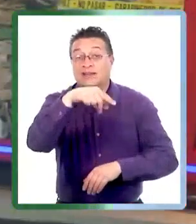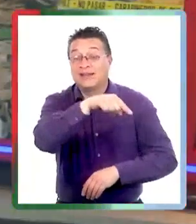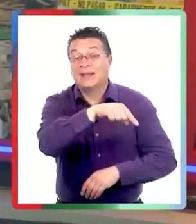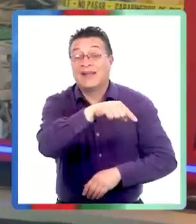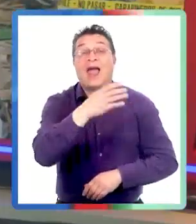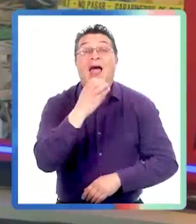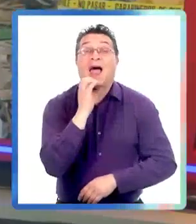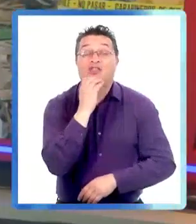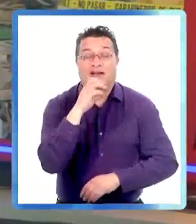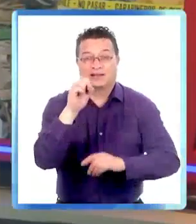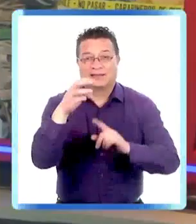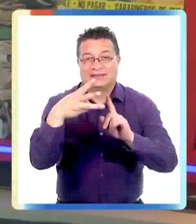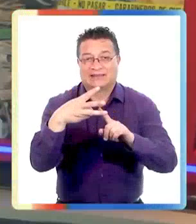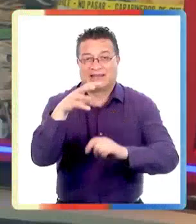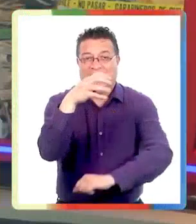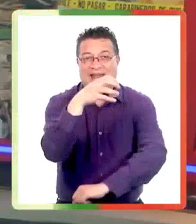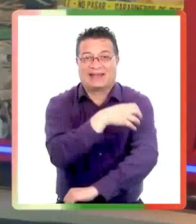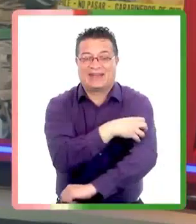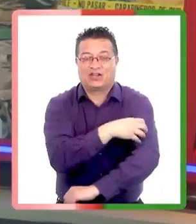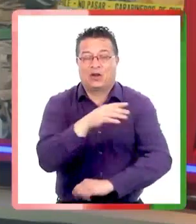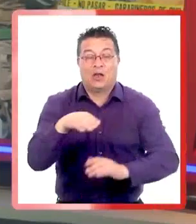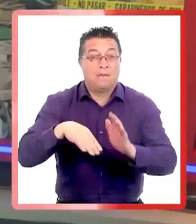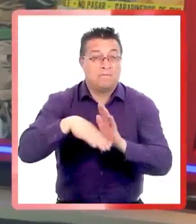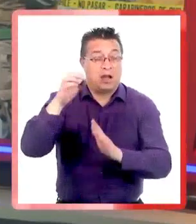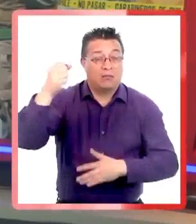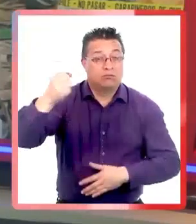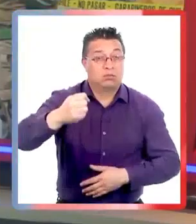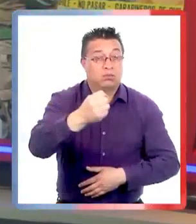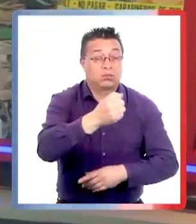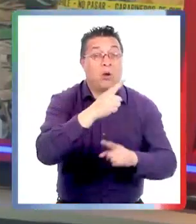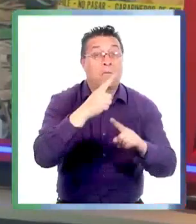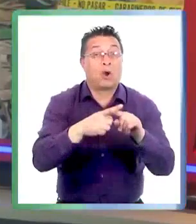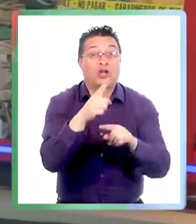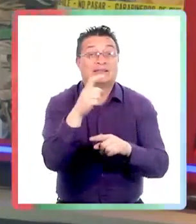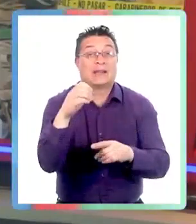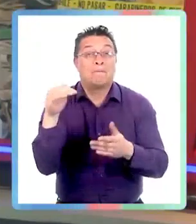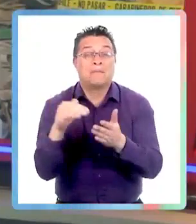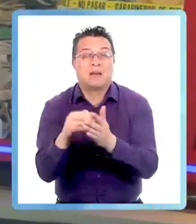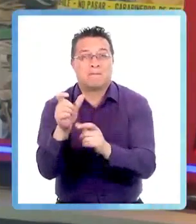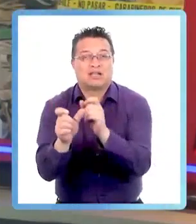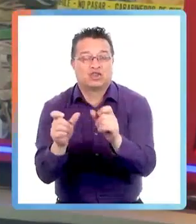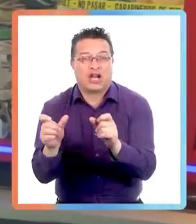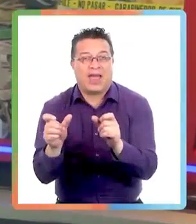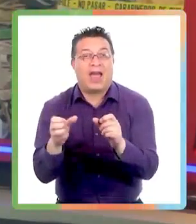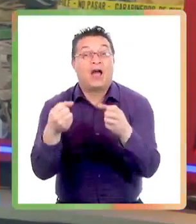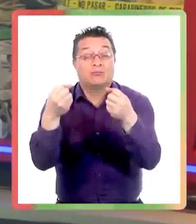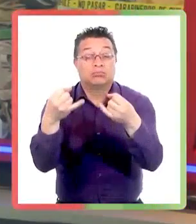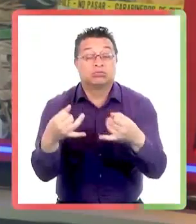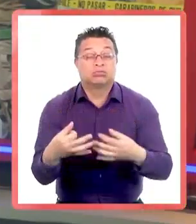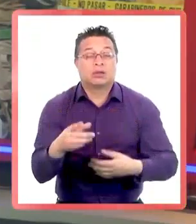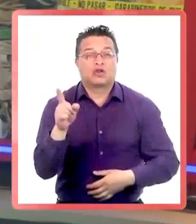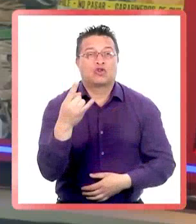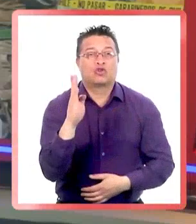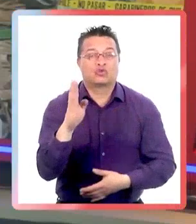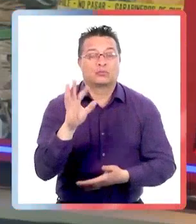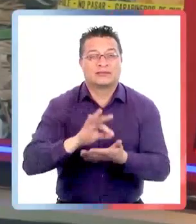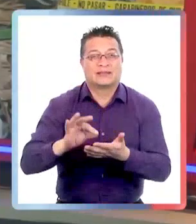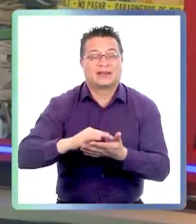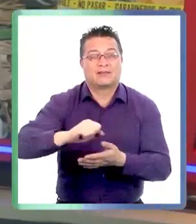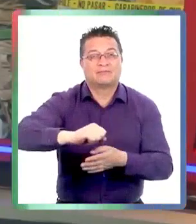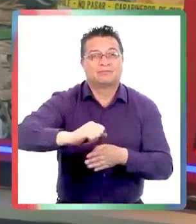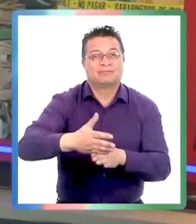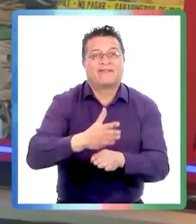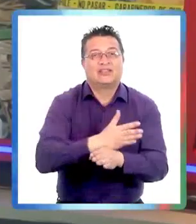Nos quedamos en el norte. Antofagasta es la tercera región del país con la mayor tasa de homicidios por cada 100.000 habitantes, según las cifras